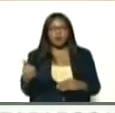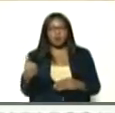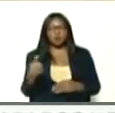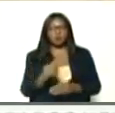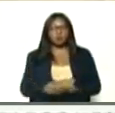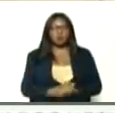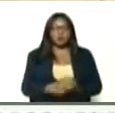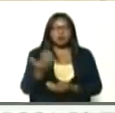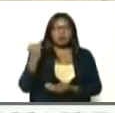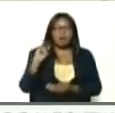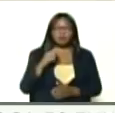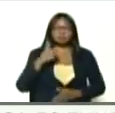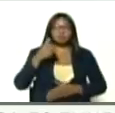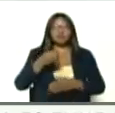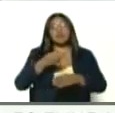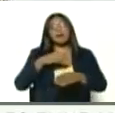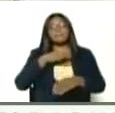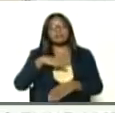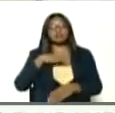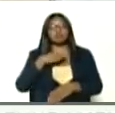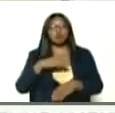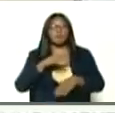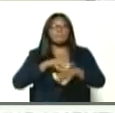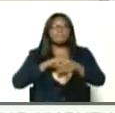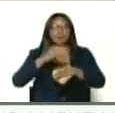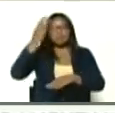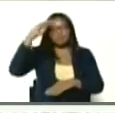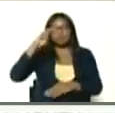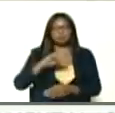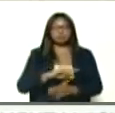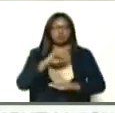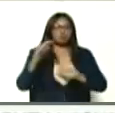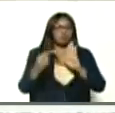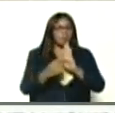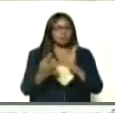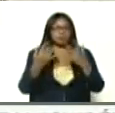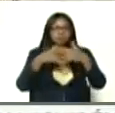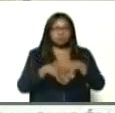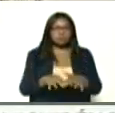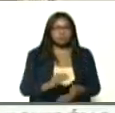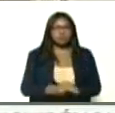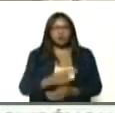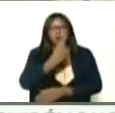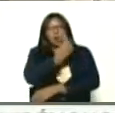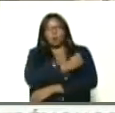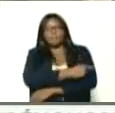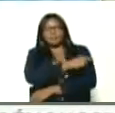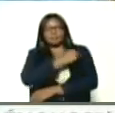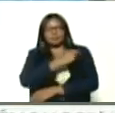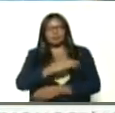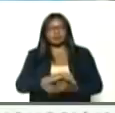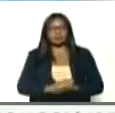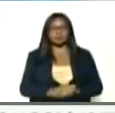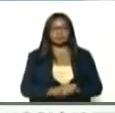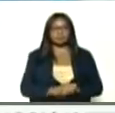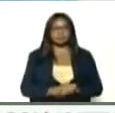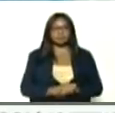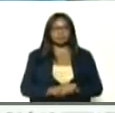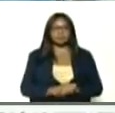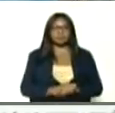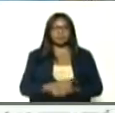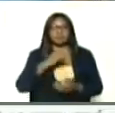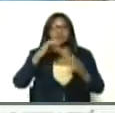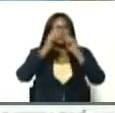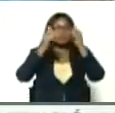médicas, que están en la Misión Barrio Adentro 100%, que están en los hospitales, bueno, que están en el